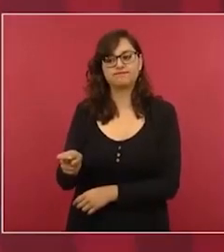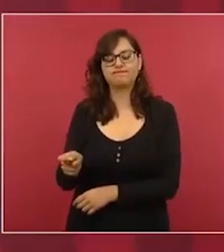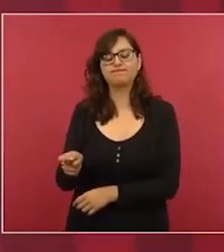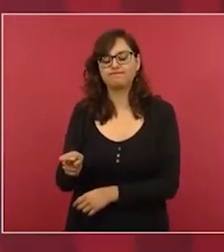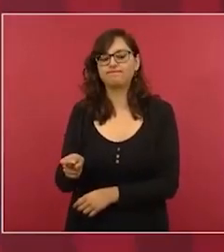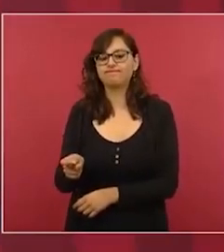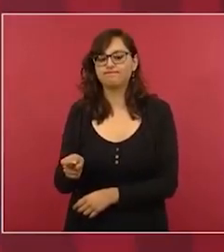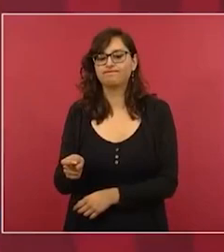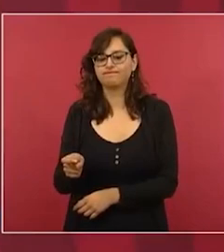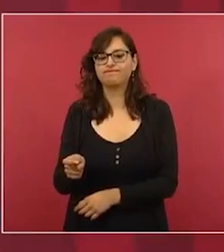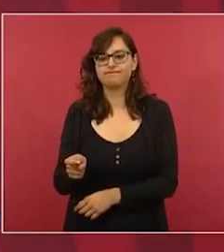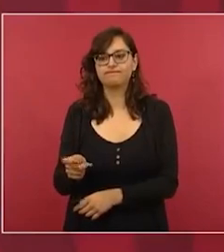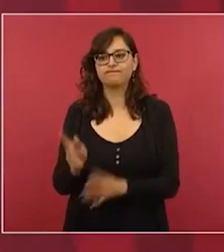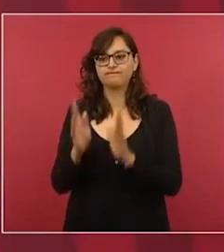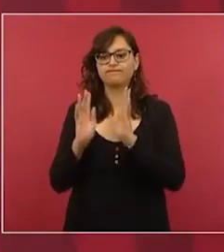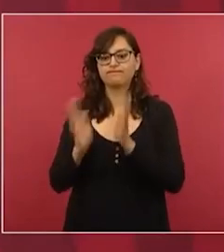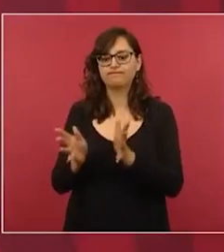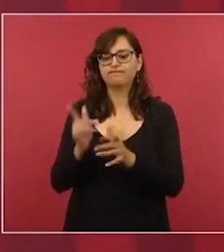los responsables